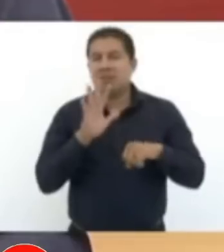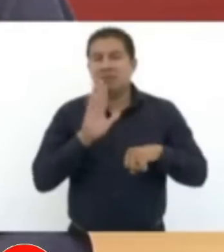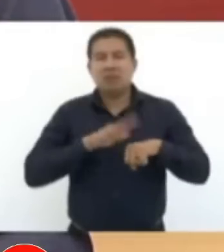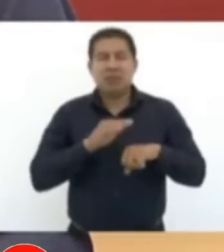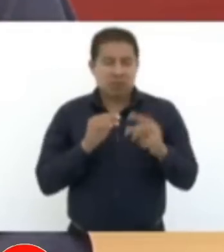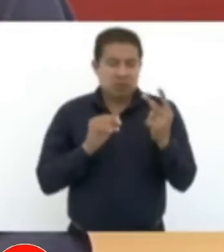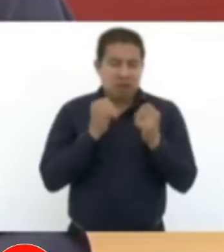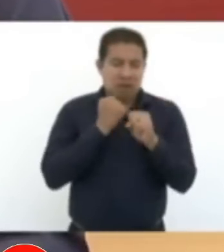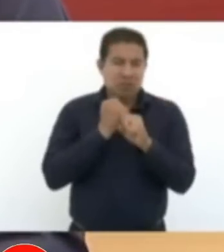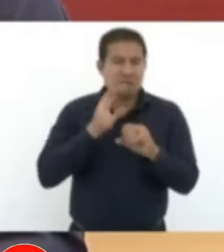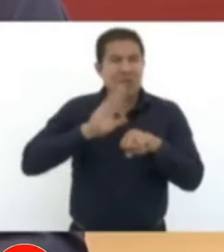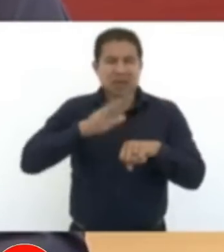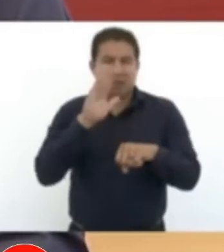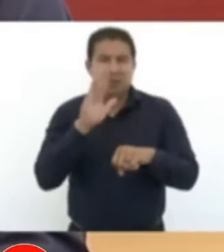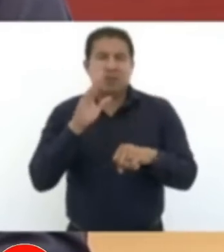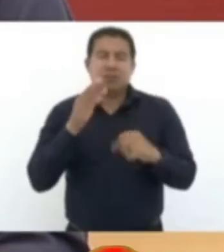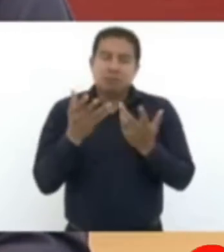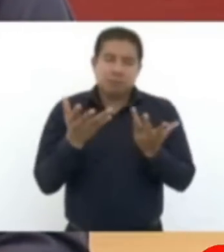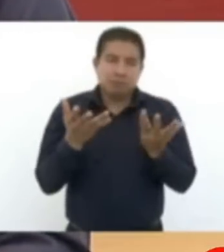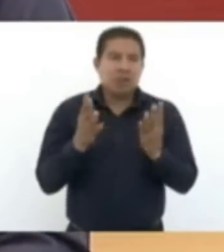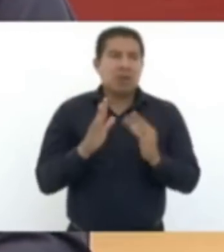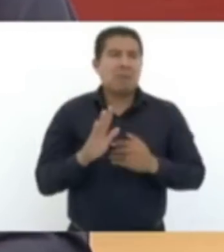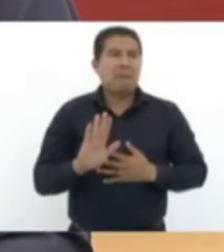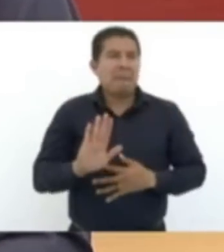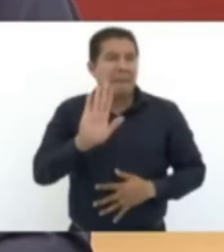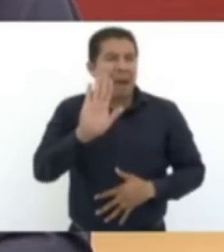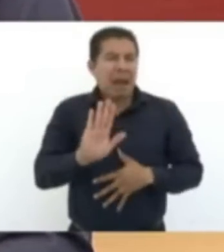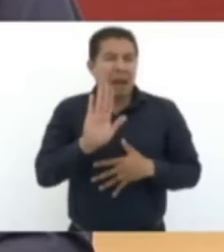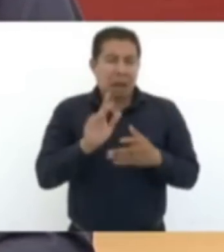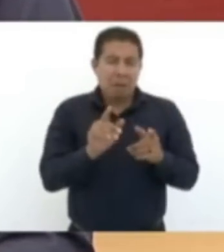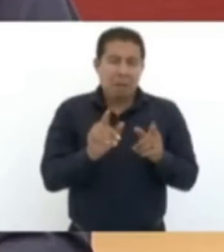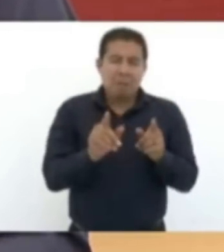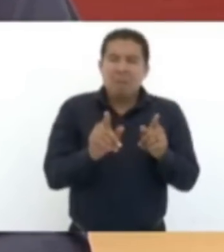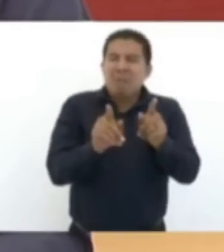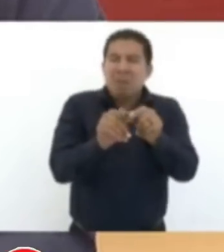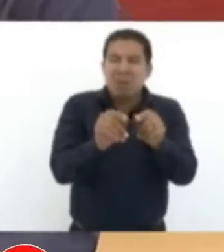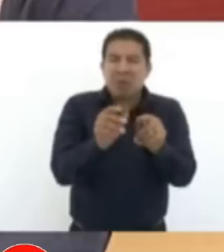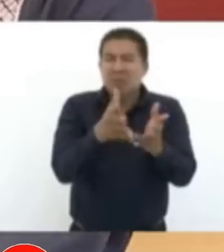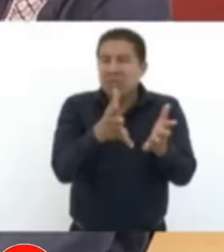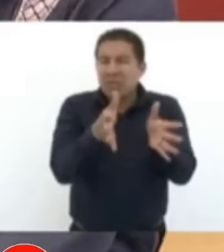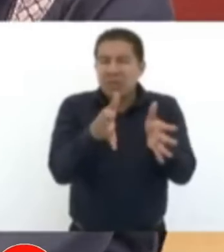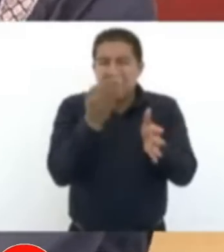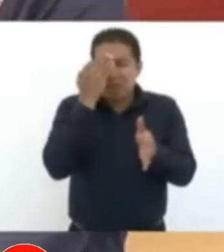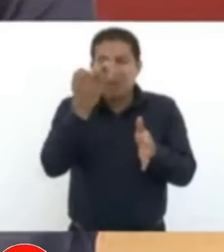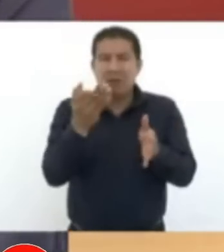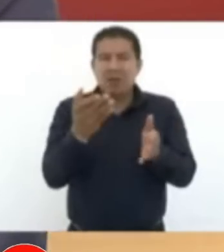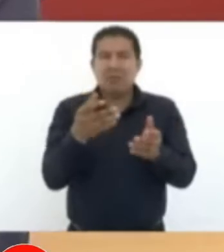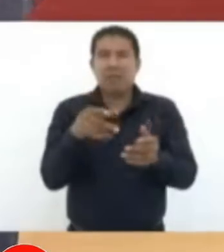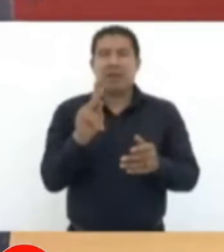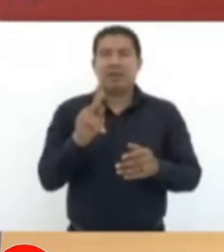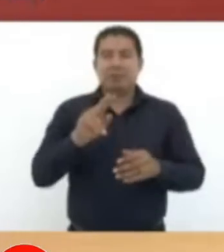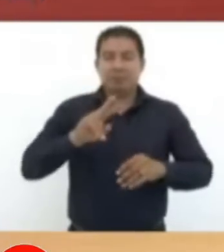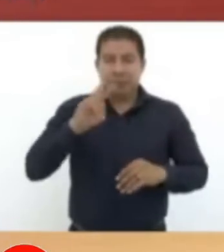y aunque parece poco tiempo, la verdad es que